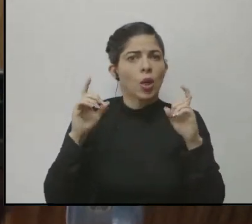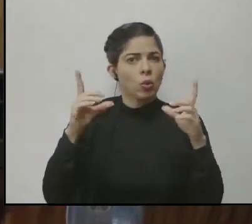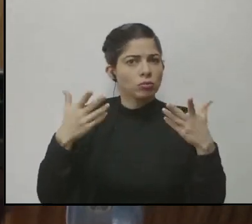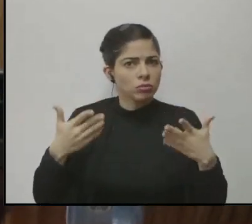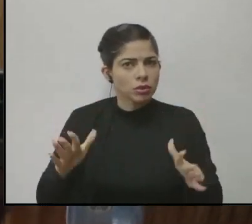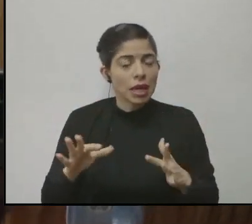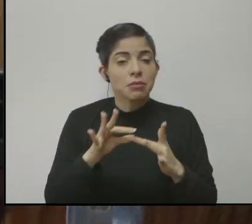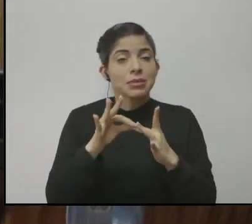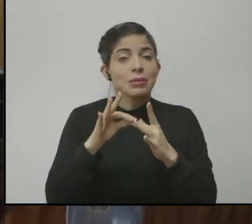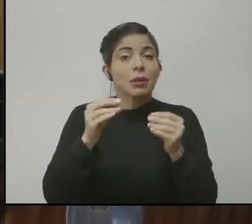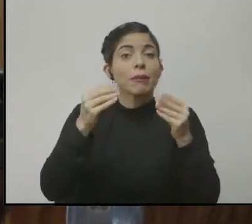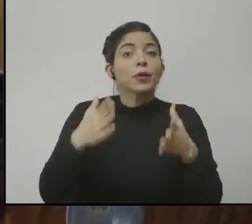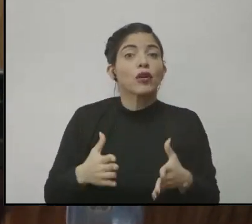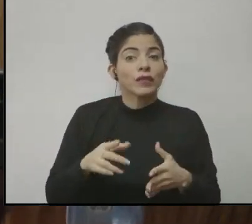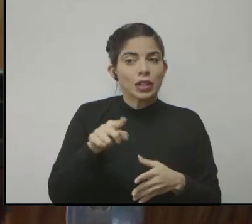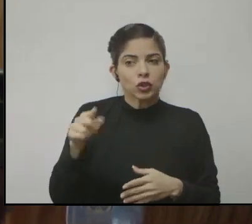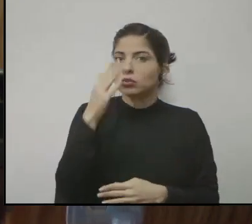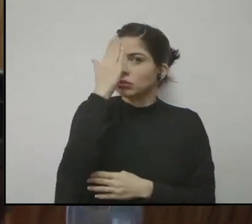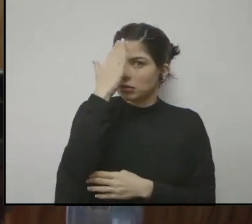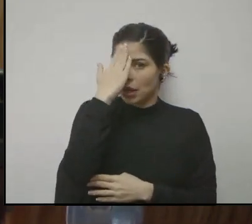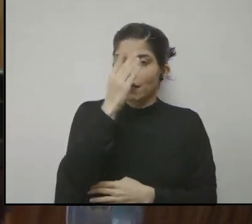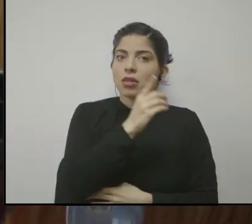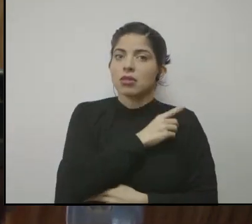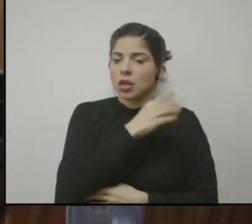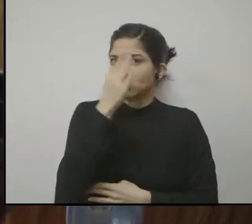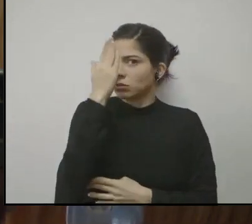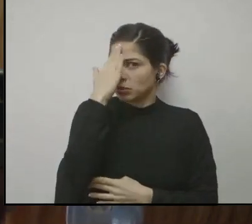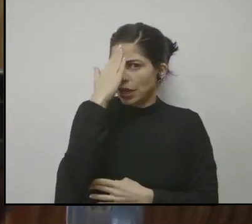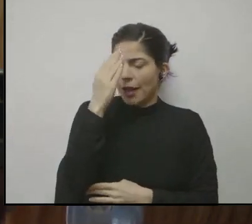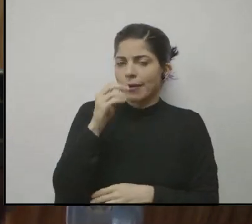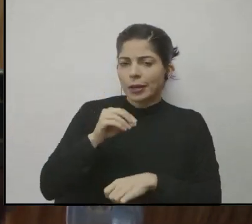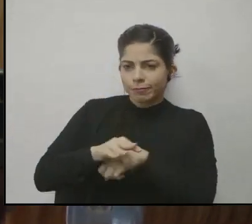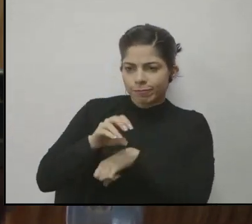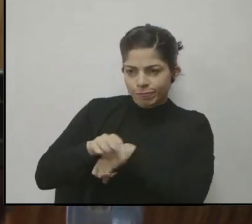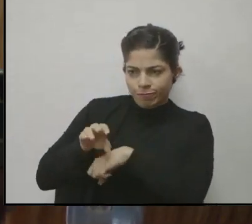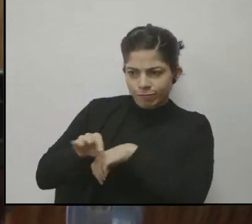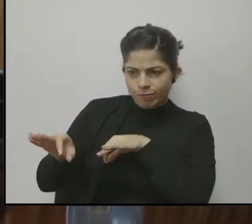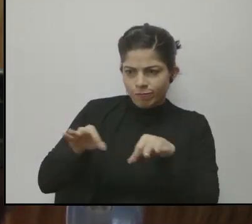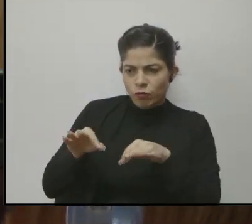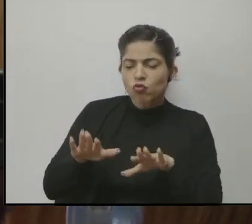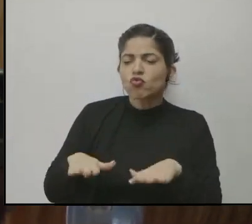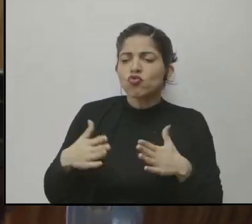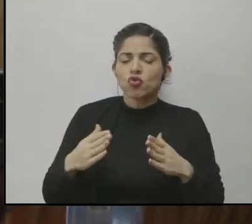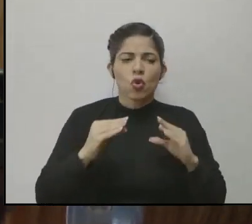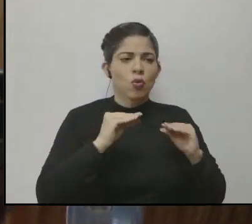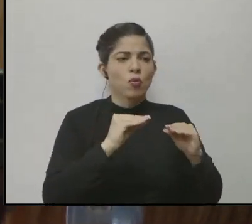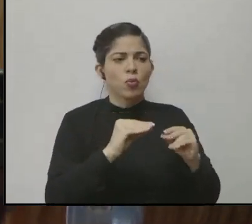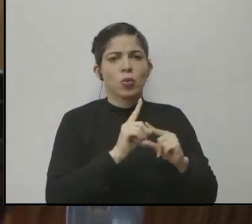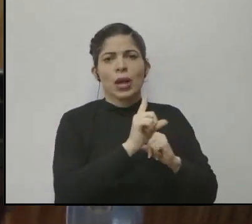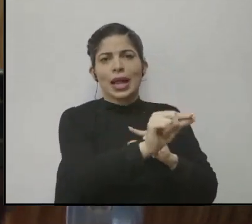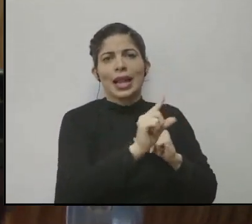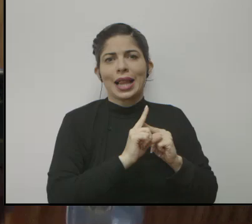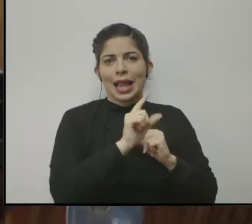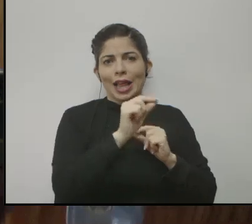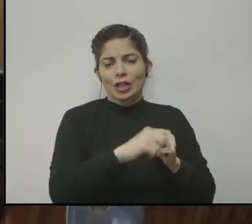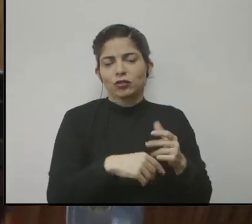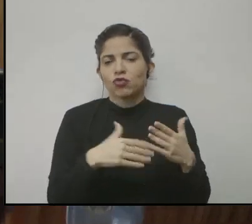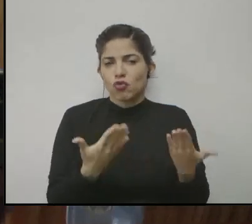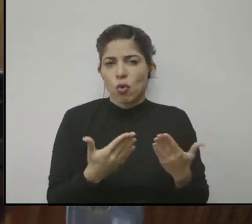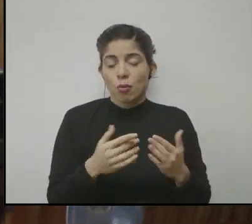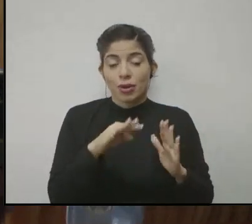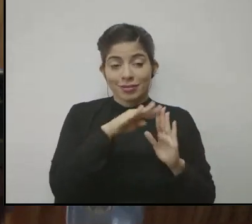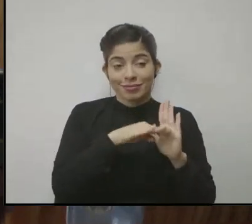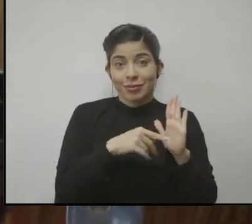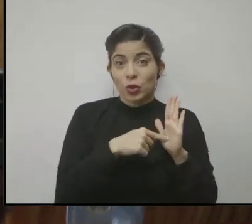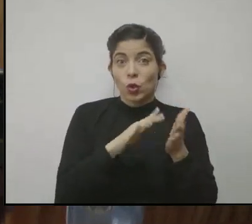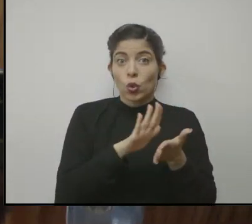a nuestros docentes, a nuestros directores con diferentes orientaciones para la educación a distancia. En este documento de orientaciones de educación